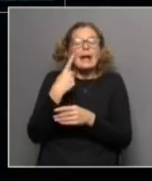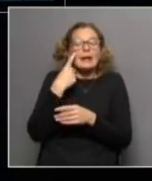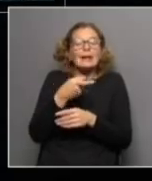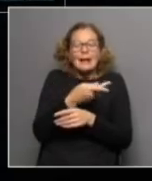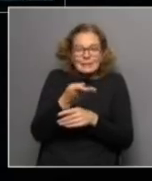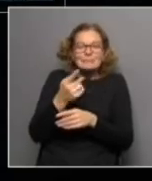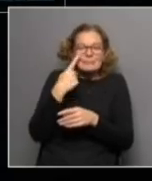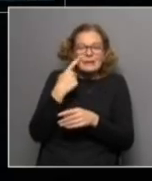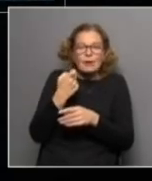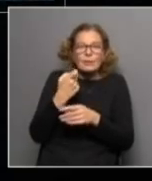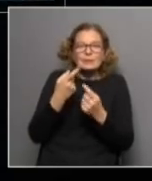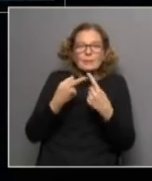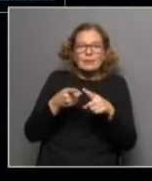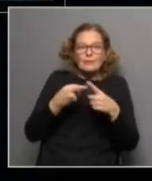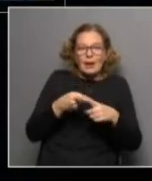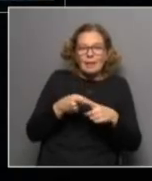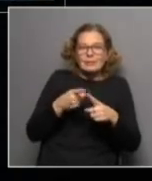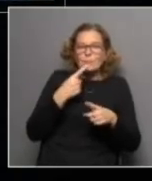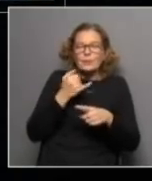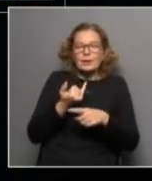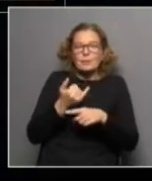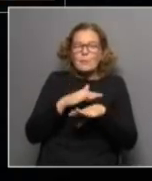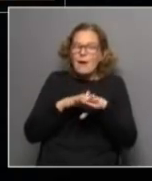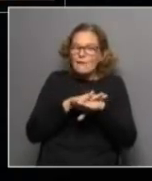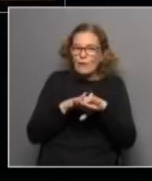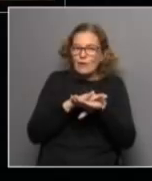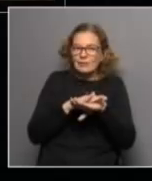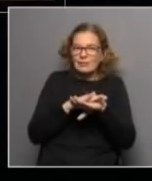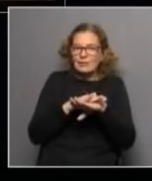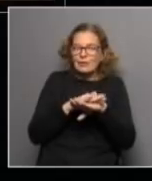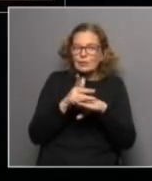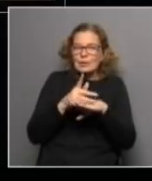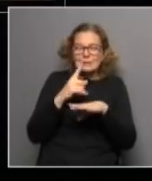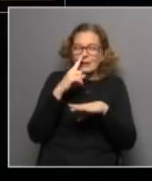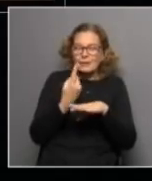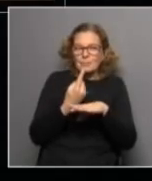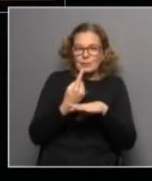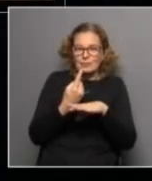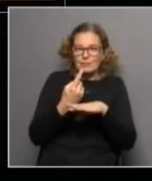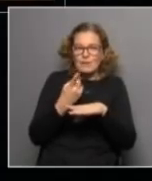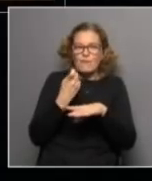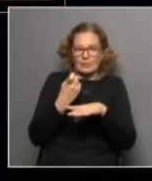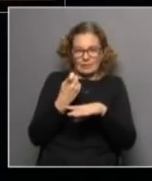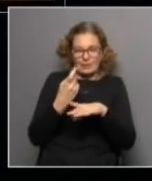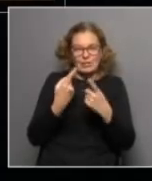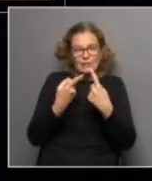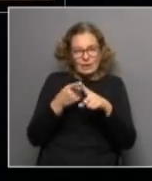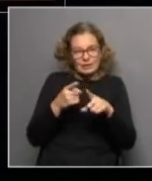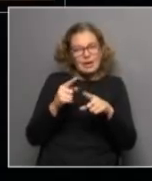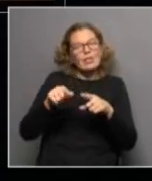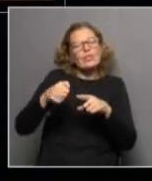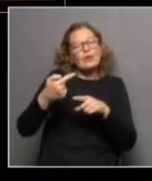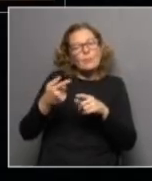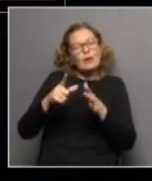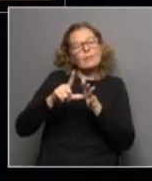cuestiones más estructurales o más de base, no se mueve tan rápido ni se mueve tan fuerte. Generalmente se mueve después